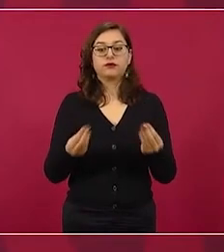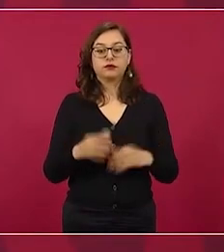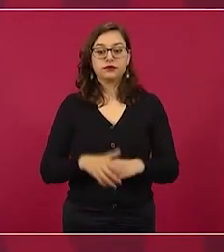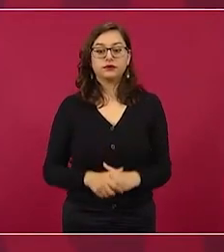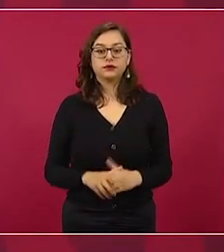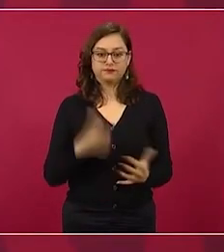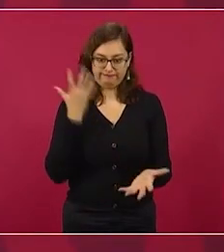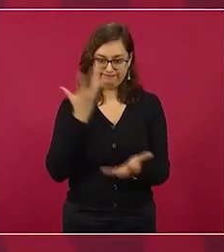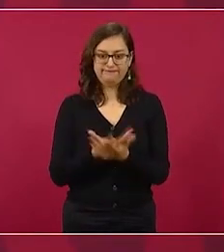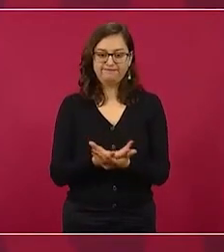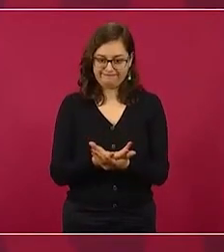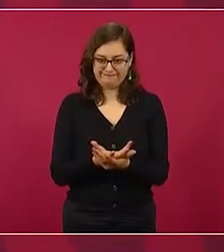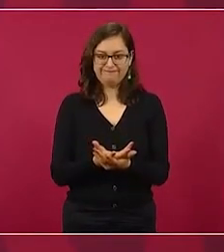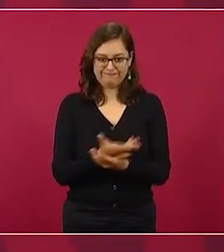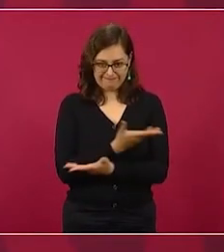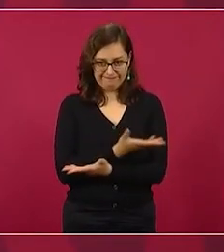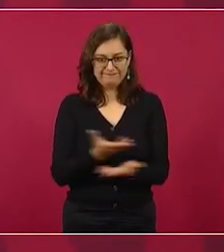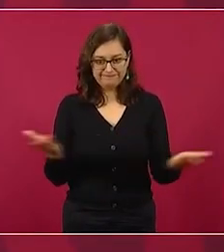Descansen.